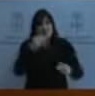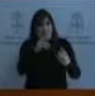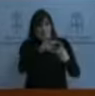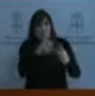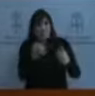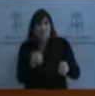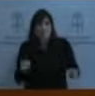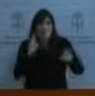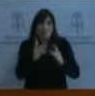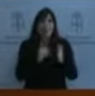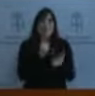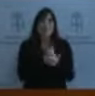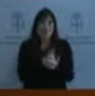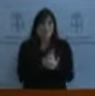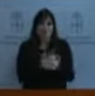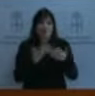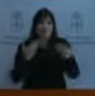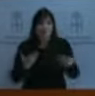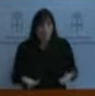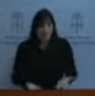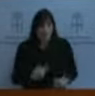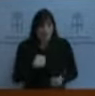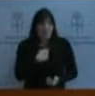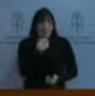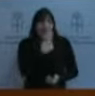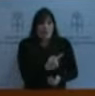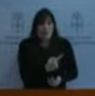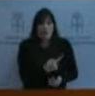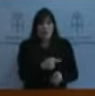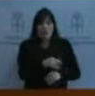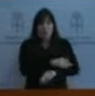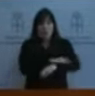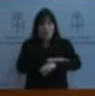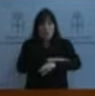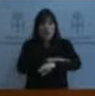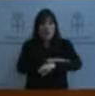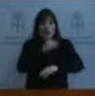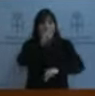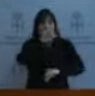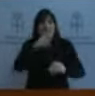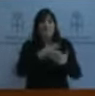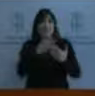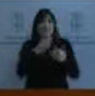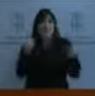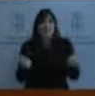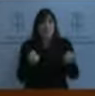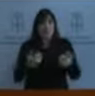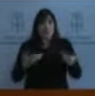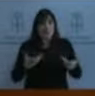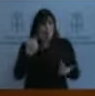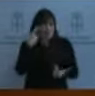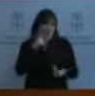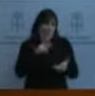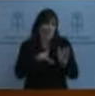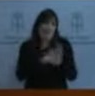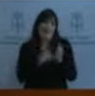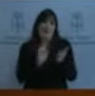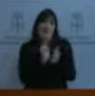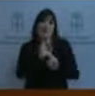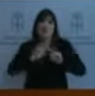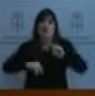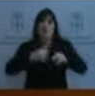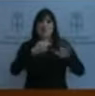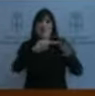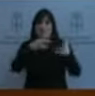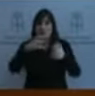le decía que qué actuaciones van a tomar en el año 2018. Somos conscientes de que la ley de crédito extraordinario es una partida de 700.000 euros. También en el plan demográfico se contempla